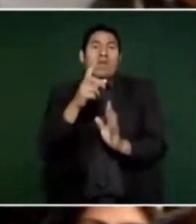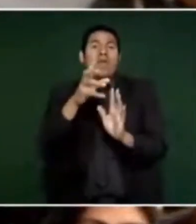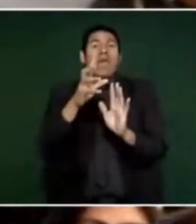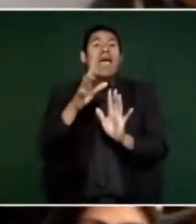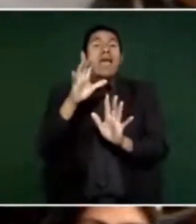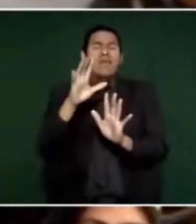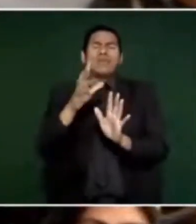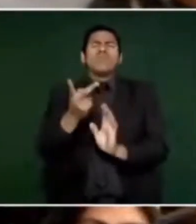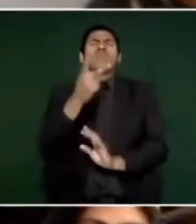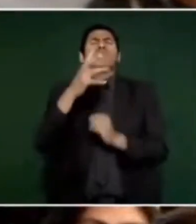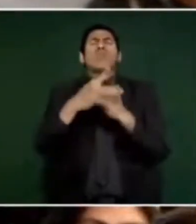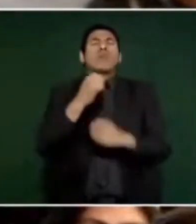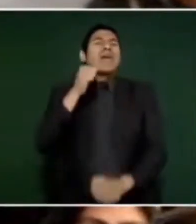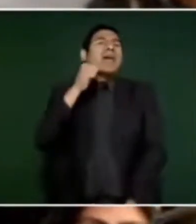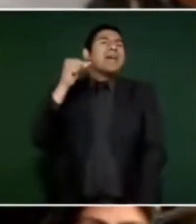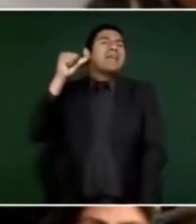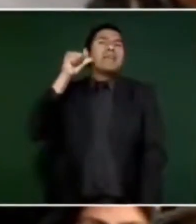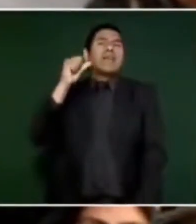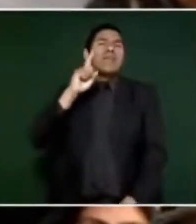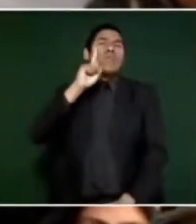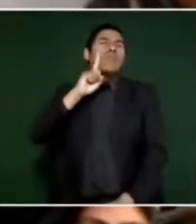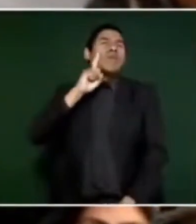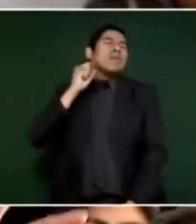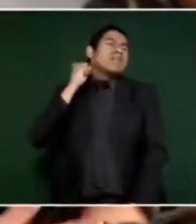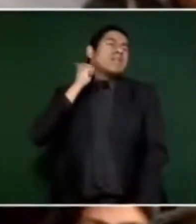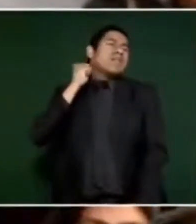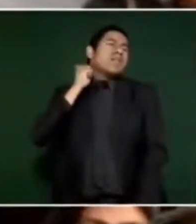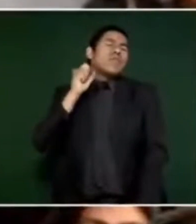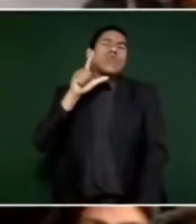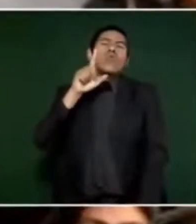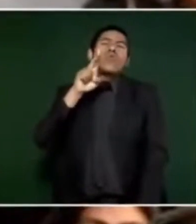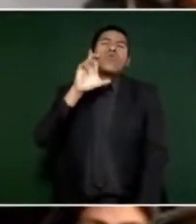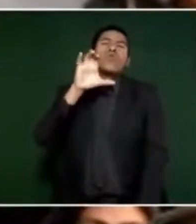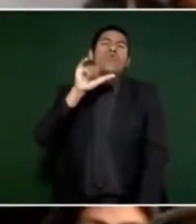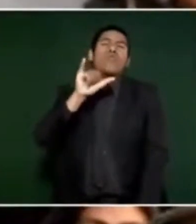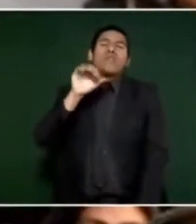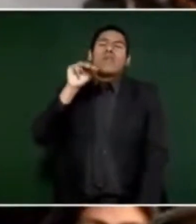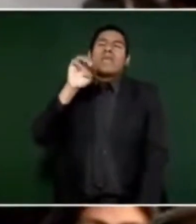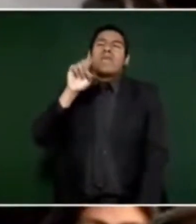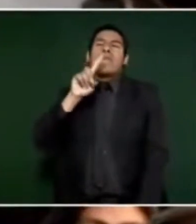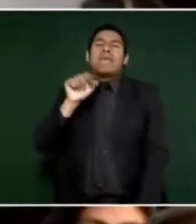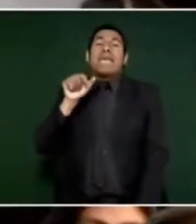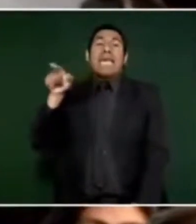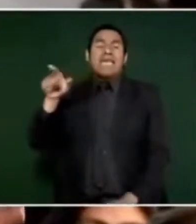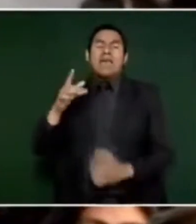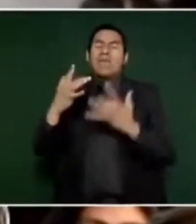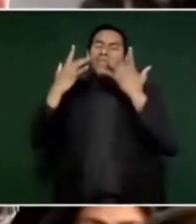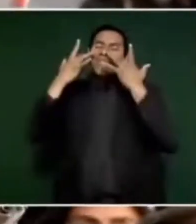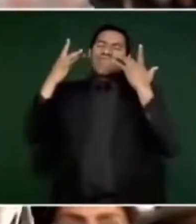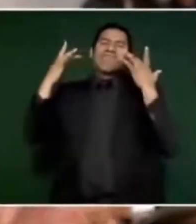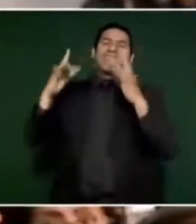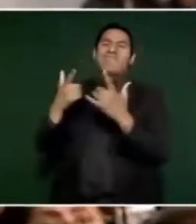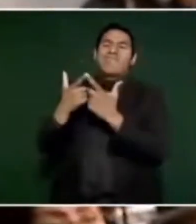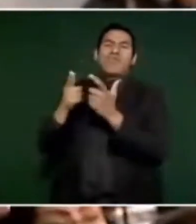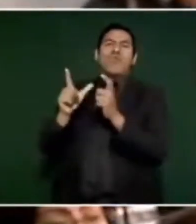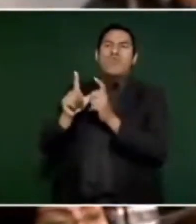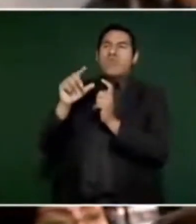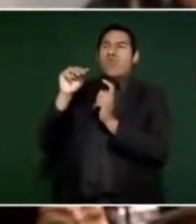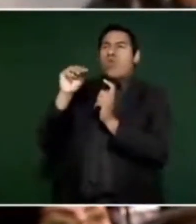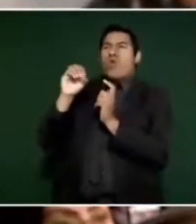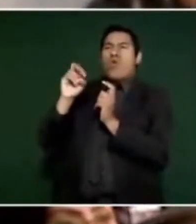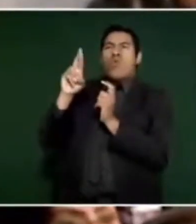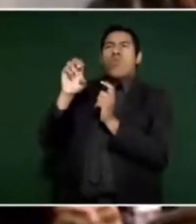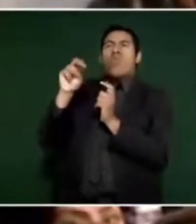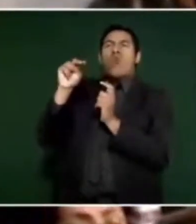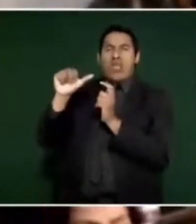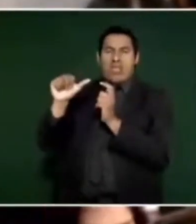de ayer la senadora Lucy Mesa renunció a la bancada de Morena. En este tenor, señor presidente,